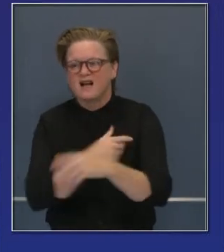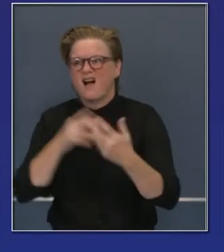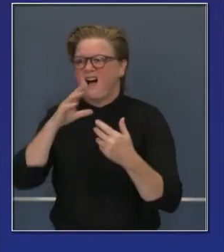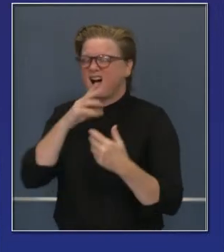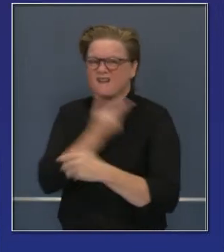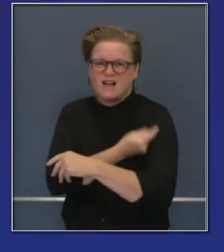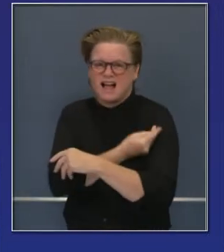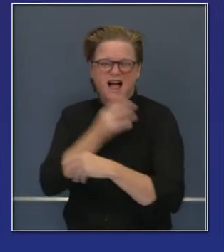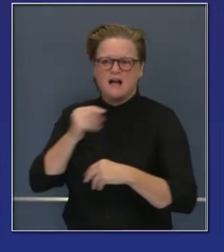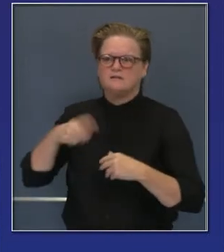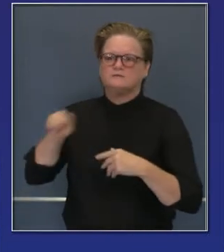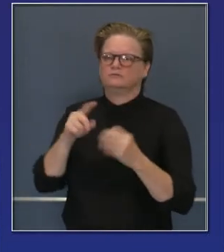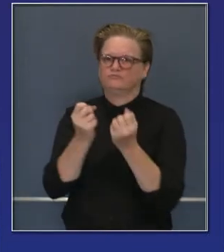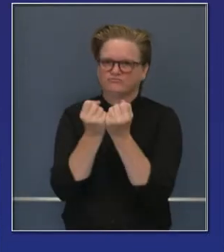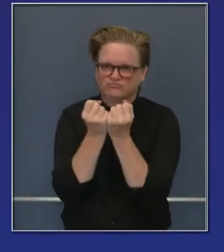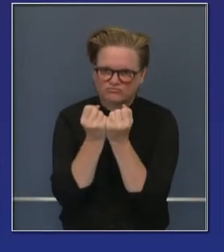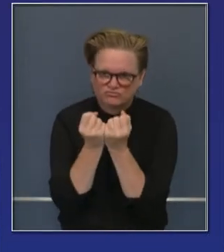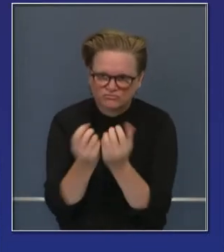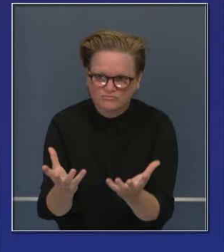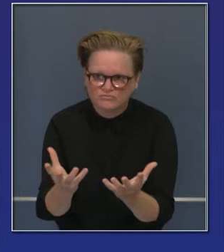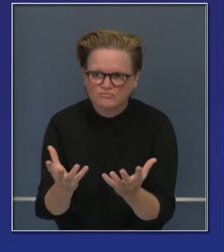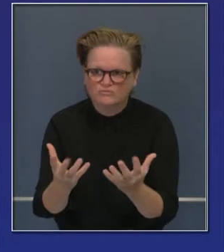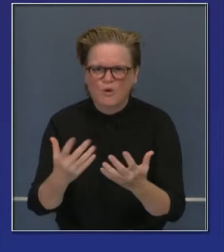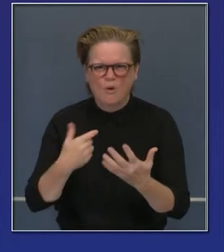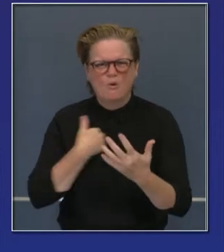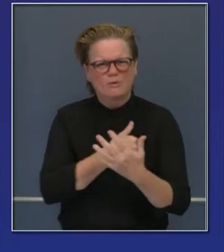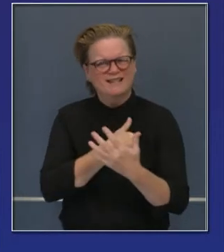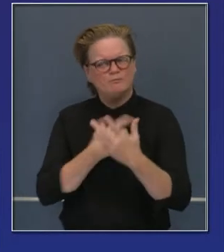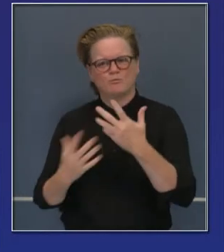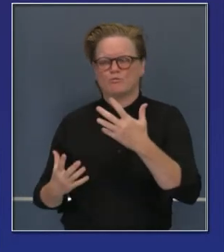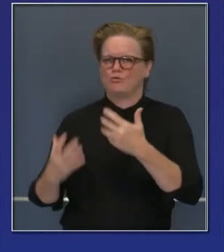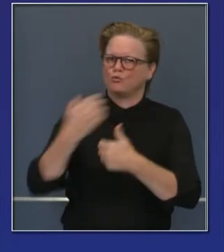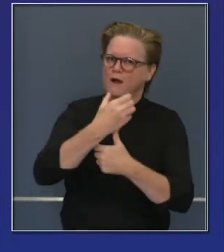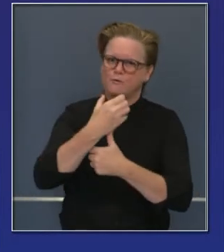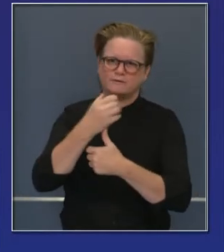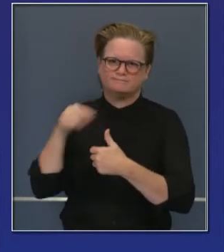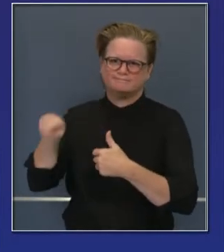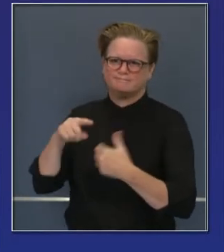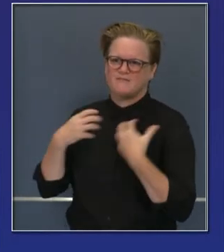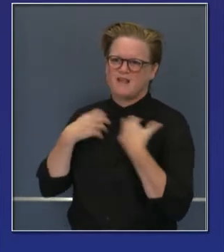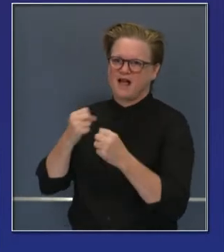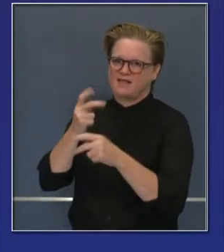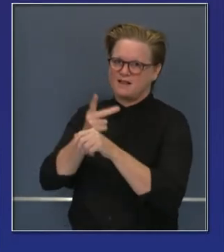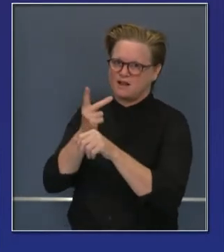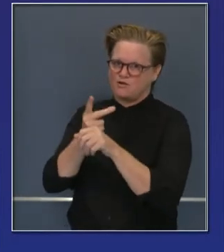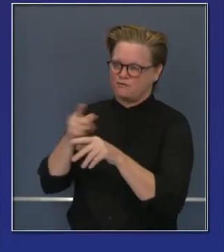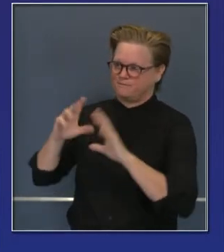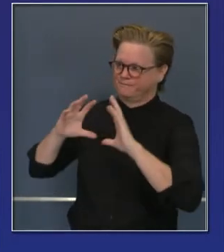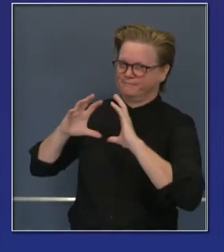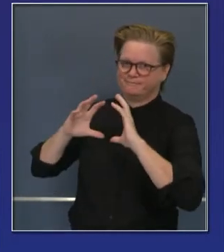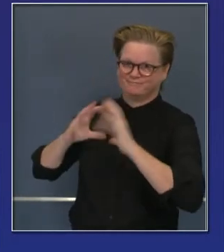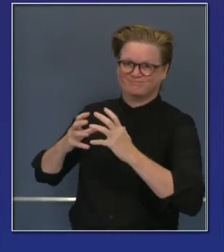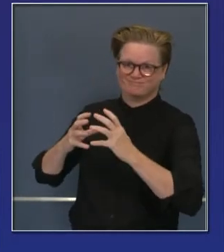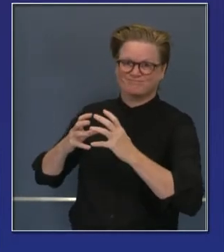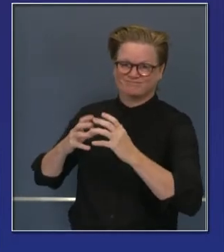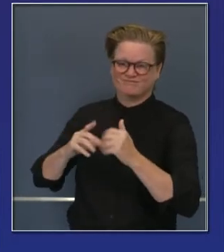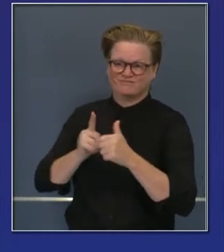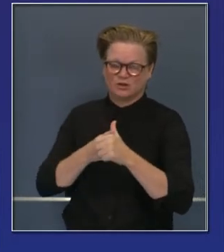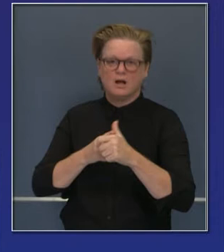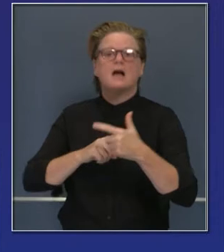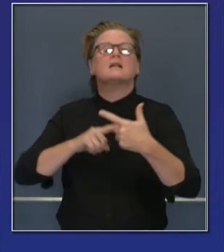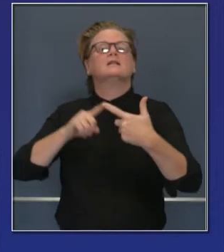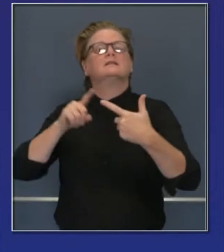a la carrera para conseguir que se distribuyan. Así que estamos, ellos son nuestra primera prioridad, los trabajadores de salubridad. Y también